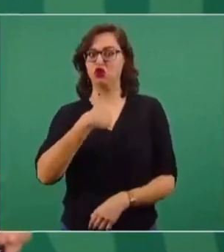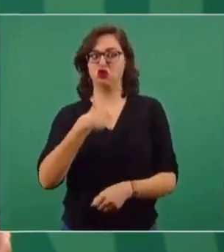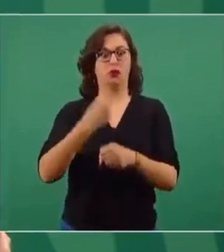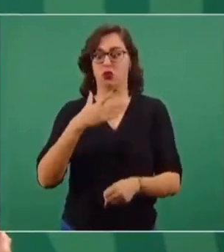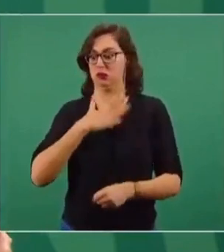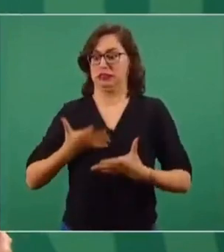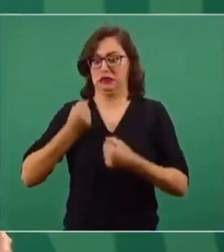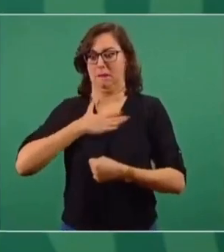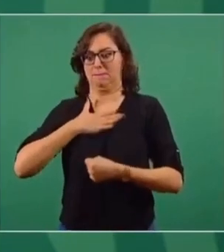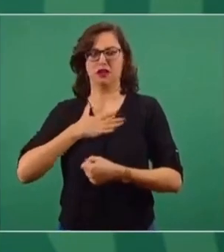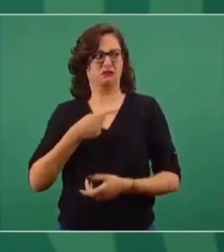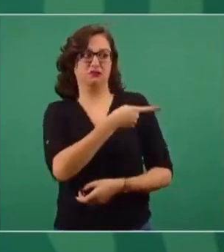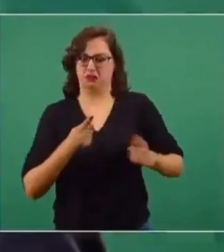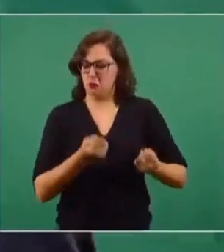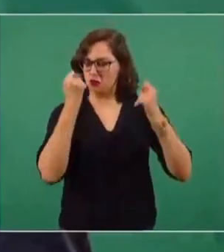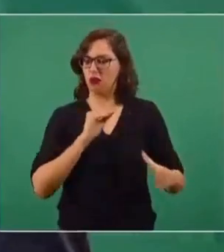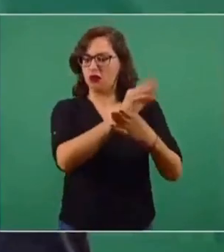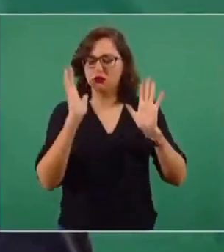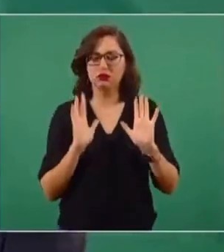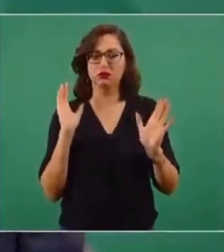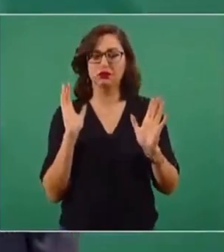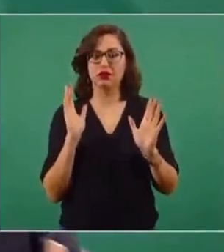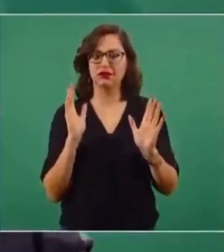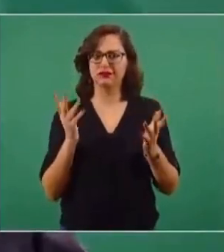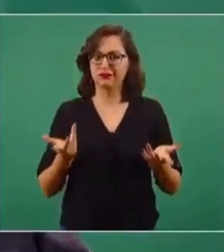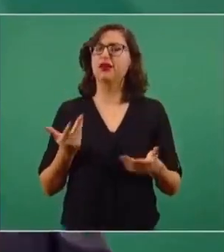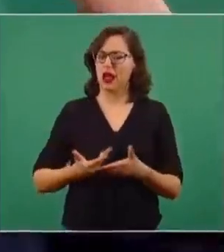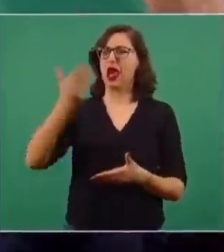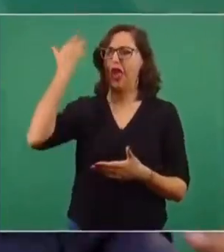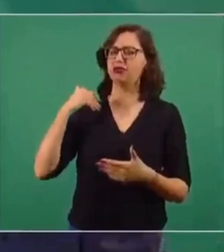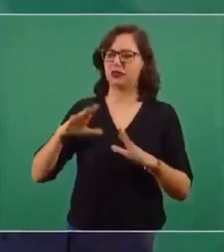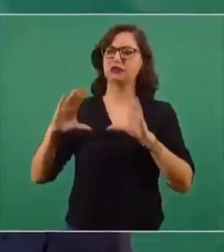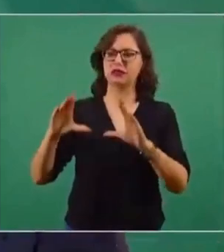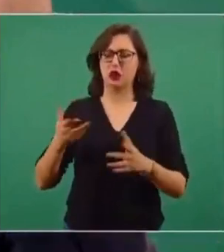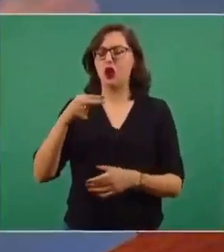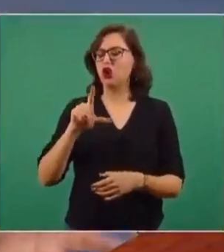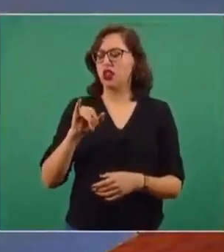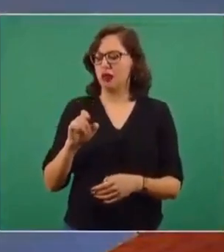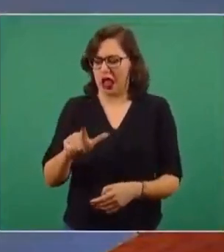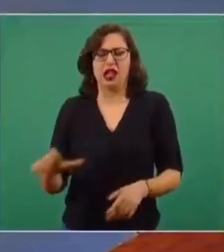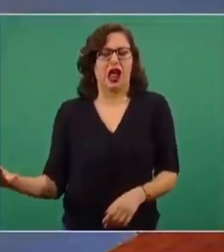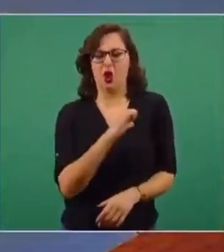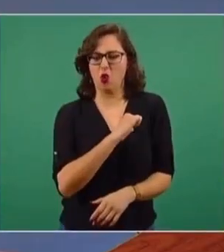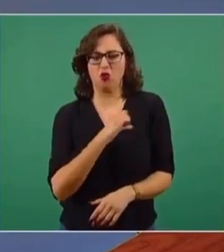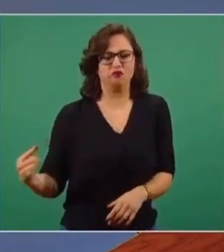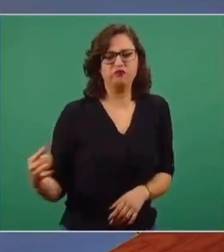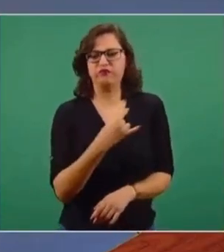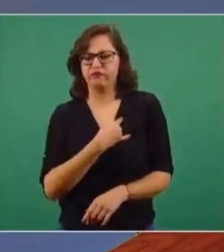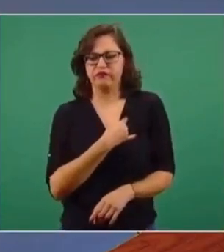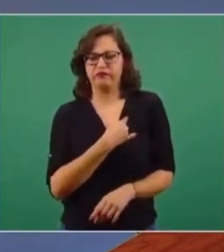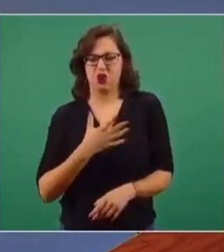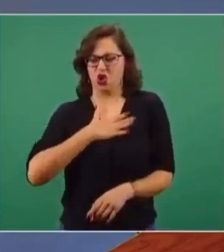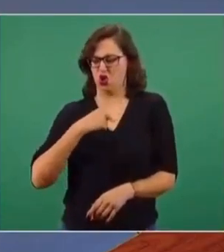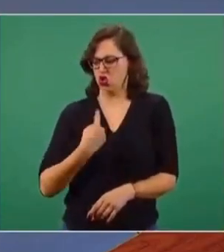que pueda y a mí no me importan los demás, eso era lo que prevalecía, ese era el pensamiento neoliberal, egoísmo, individualismo,